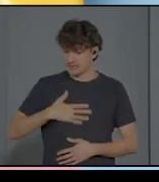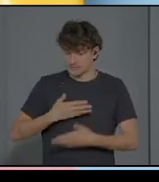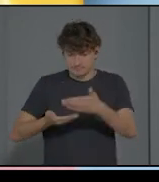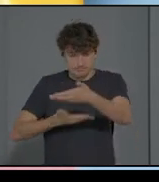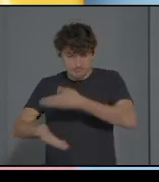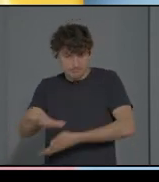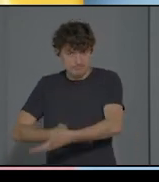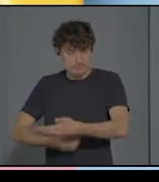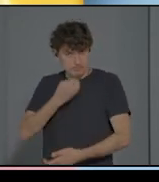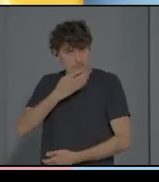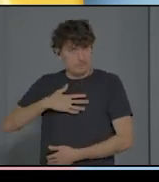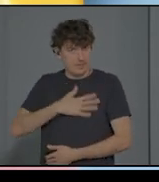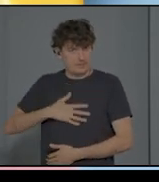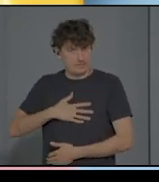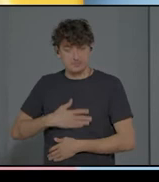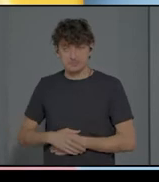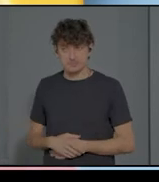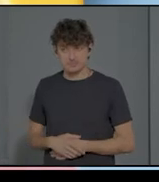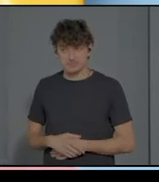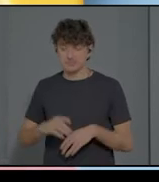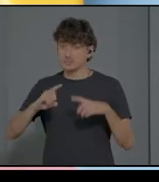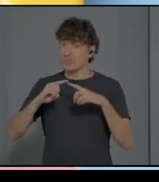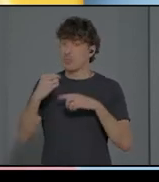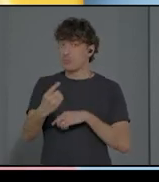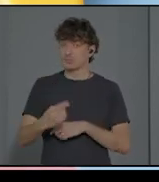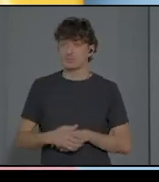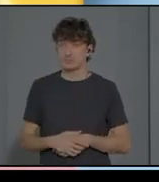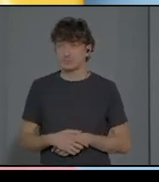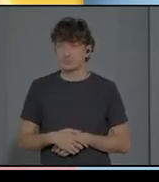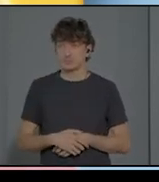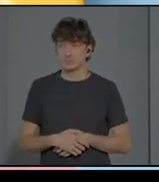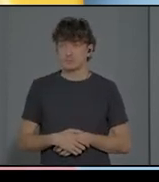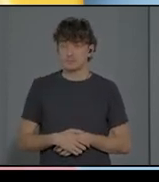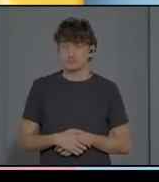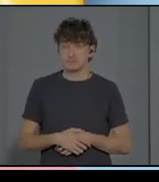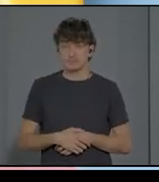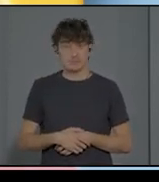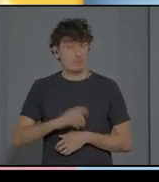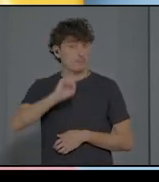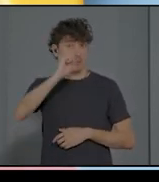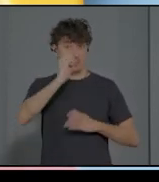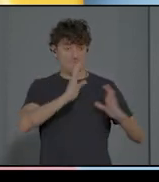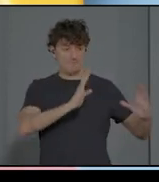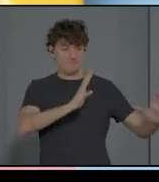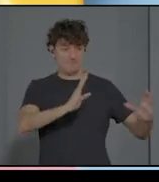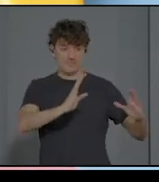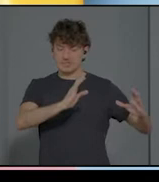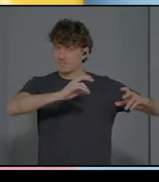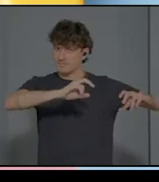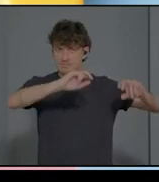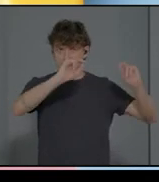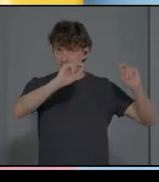esto, a la finalización de esta primera fase, luego ya explicaré el método, hay un nivel